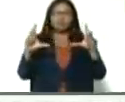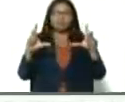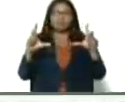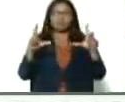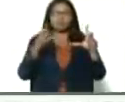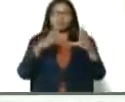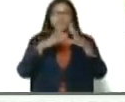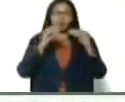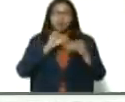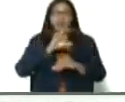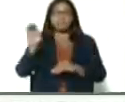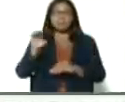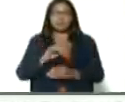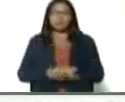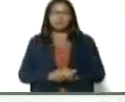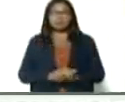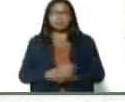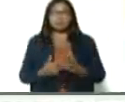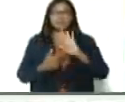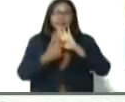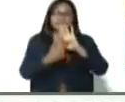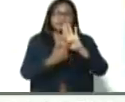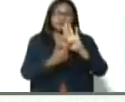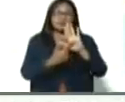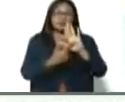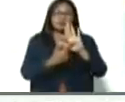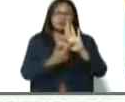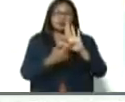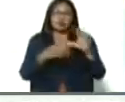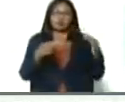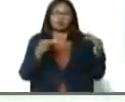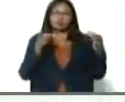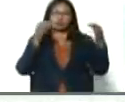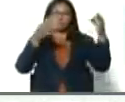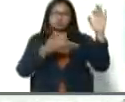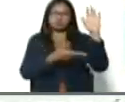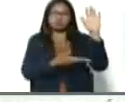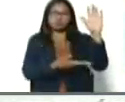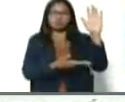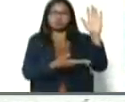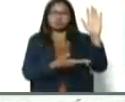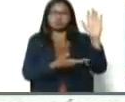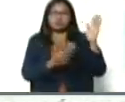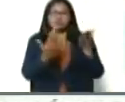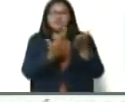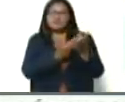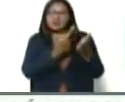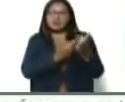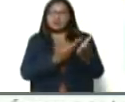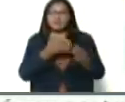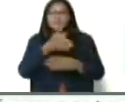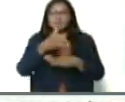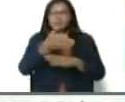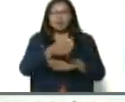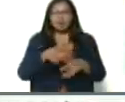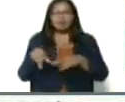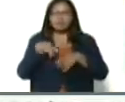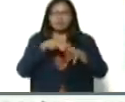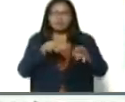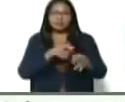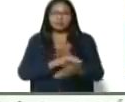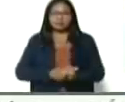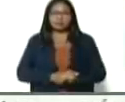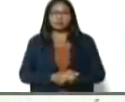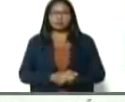todo el país, aquí estamos presentando, de, en estos paquetes, fileteado, el pescado, de río, nosotros,